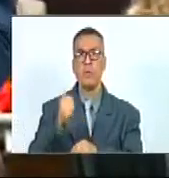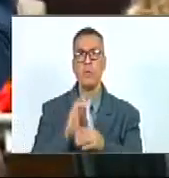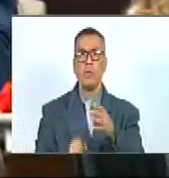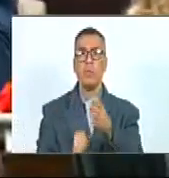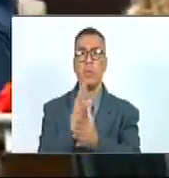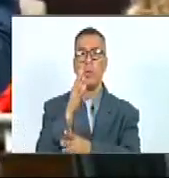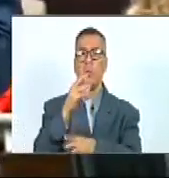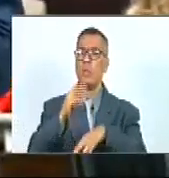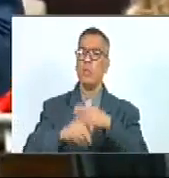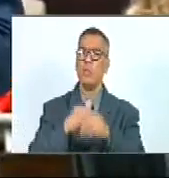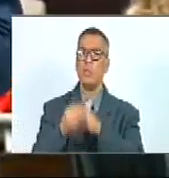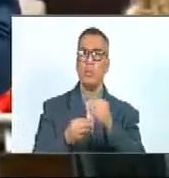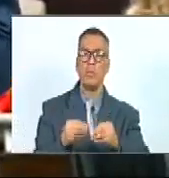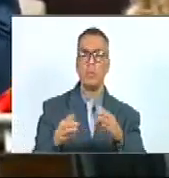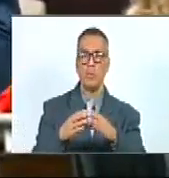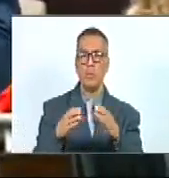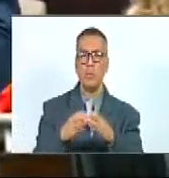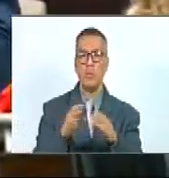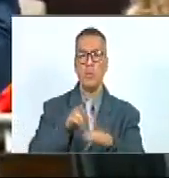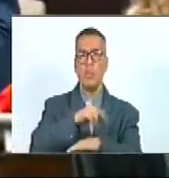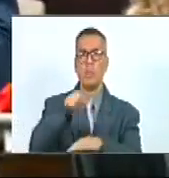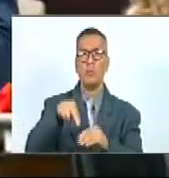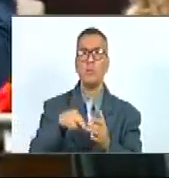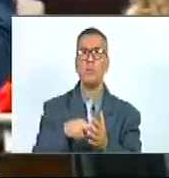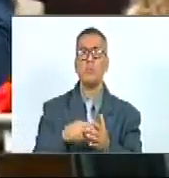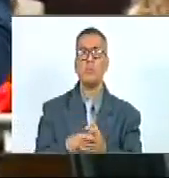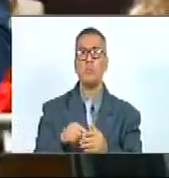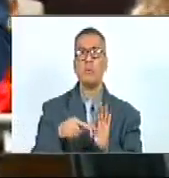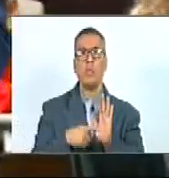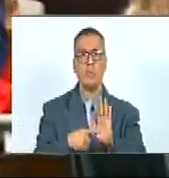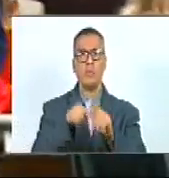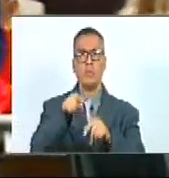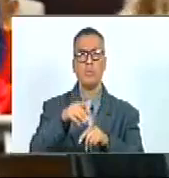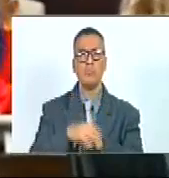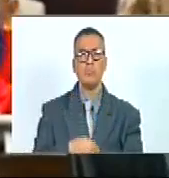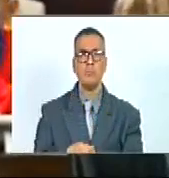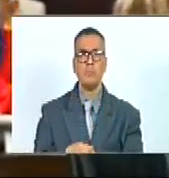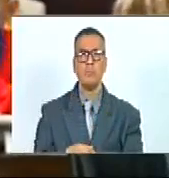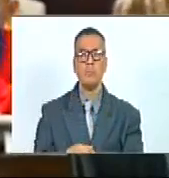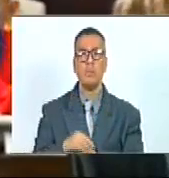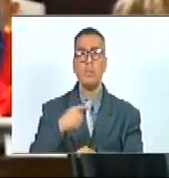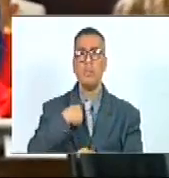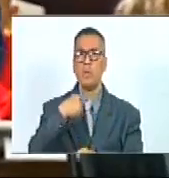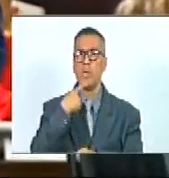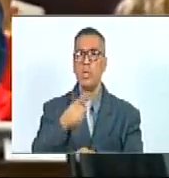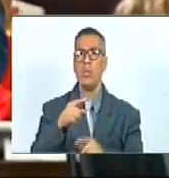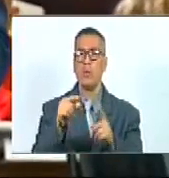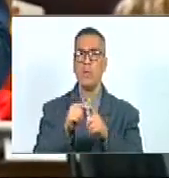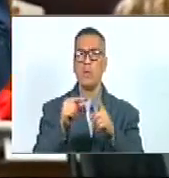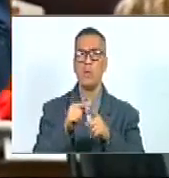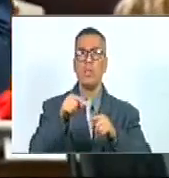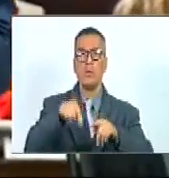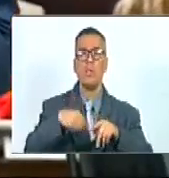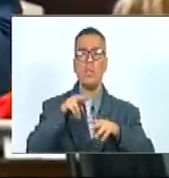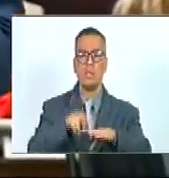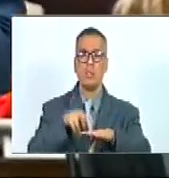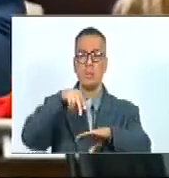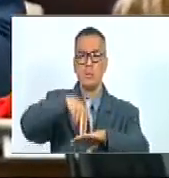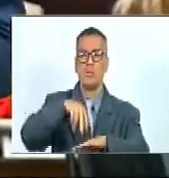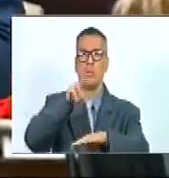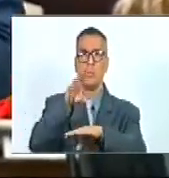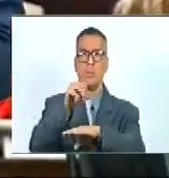mayo se efectuó la plenaria y presentamos en un derecho de palabra desde la tribuna de oradores